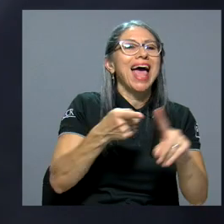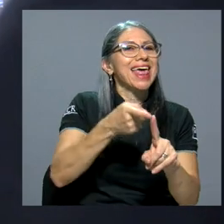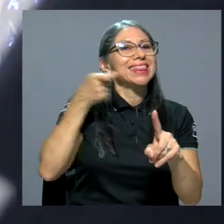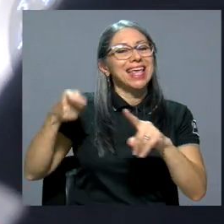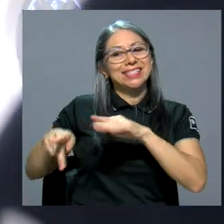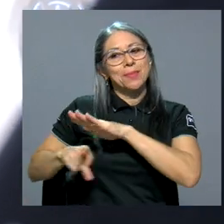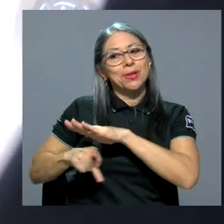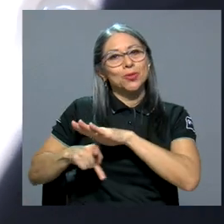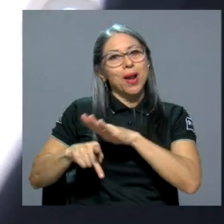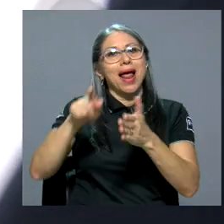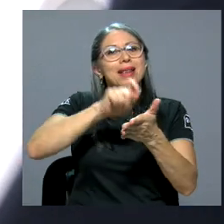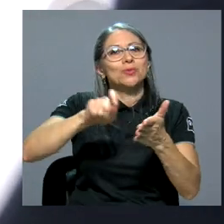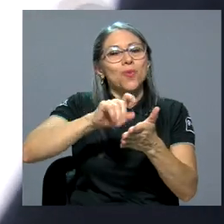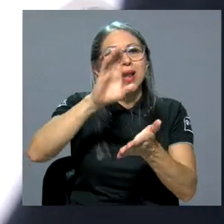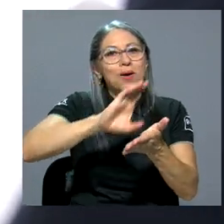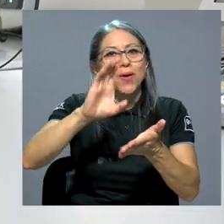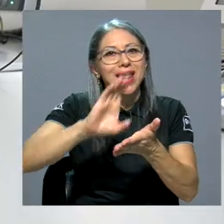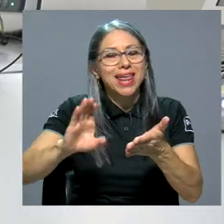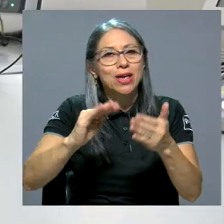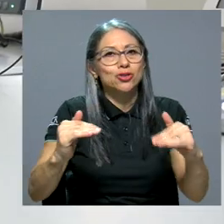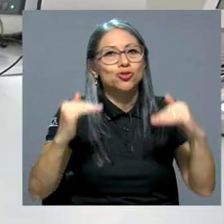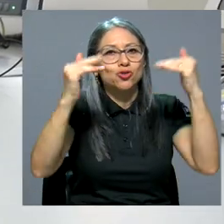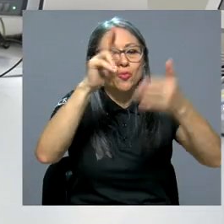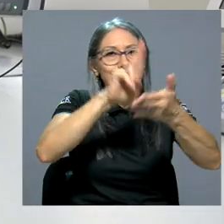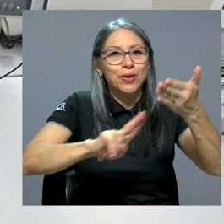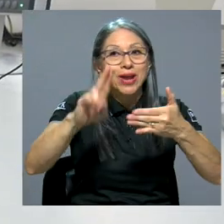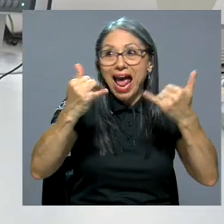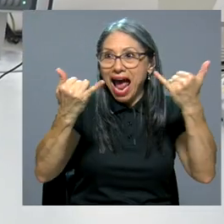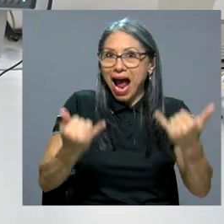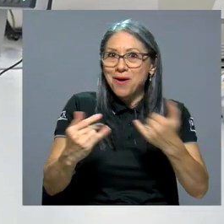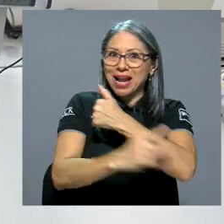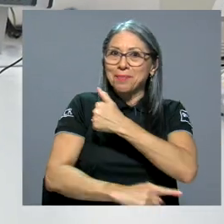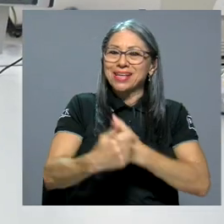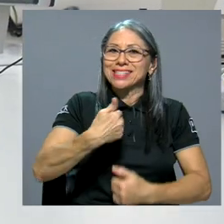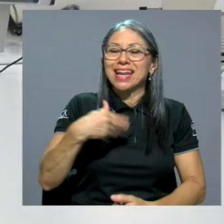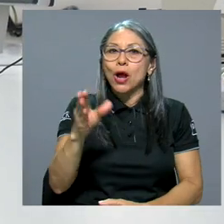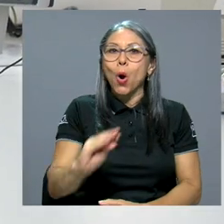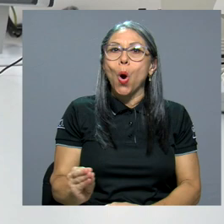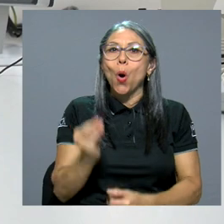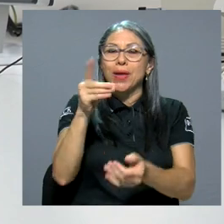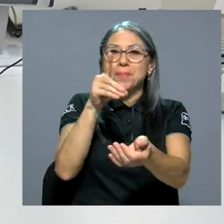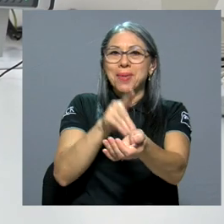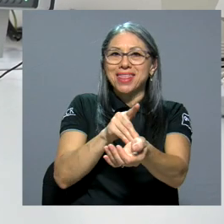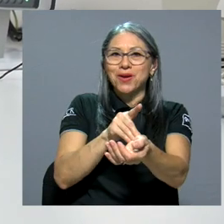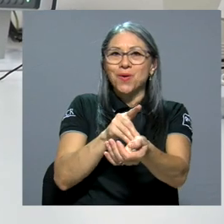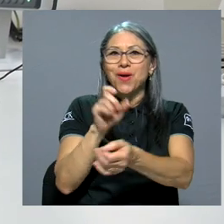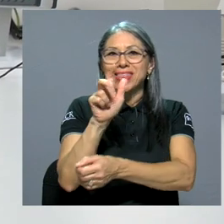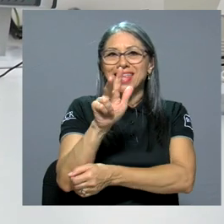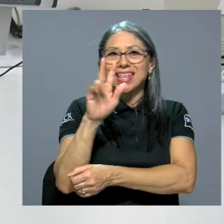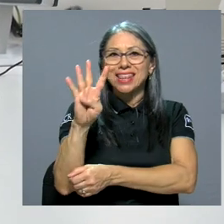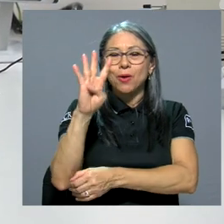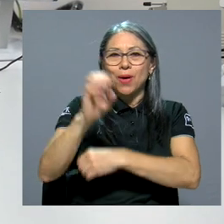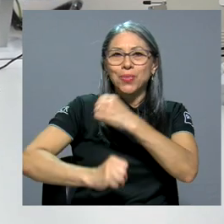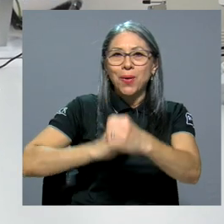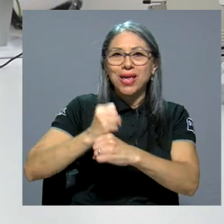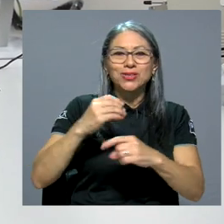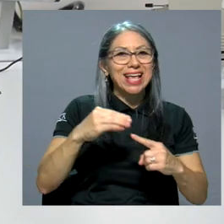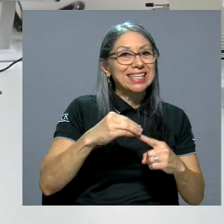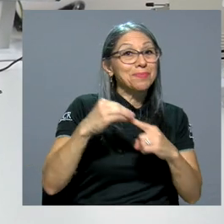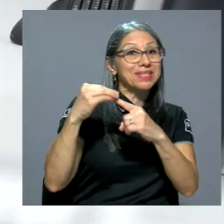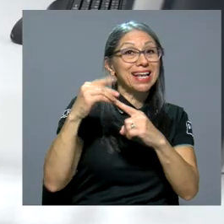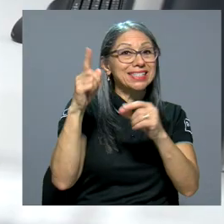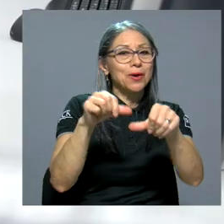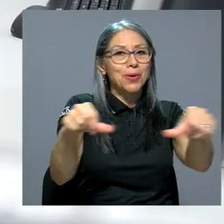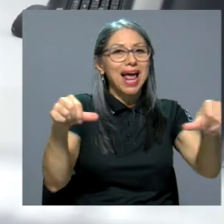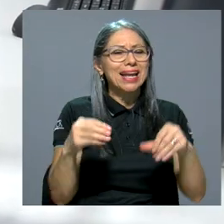preescolar hasta la educación superior. Ahora el país cuenta con un joven médico de 34 años, especialista en